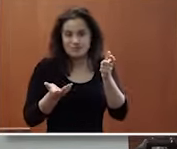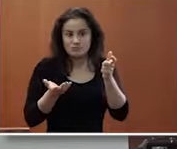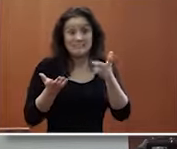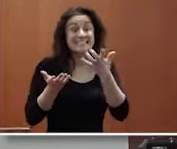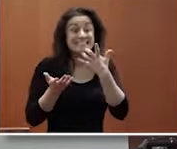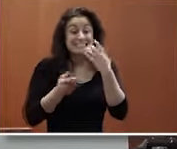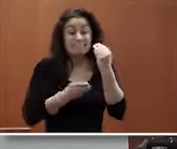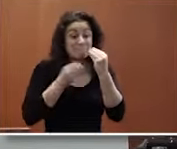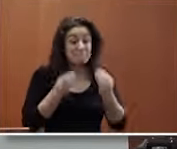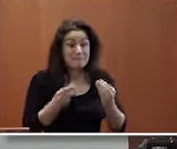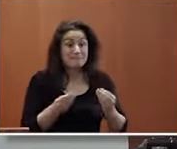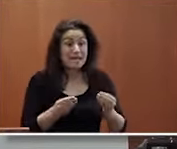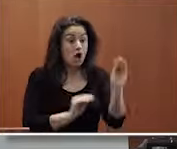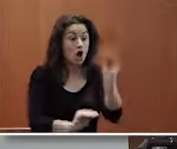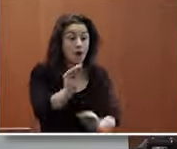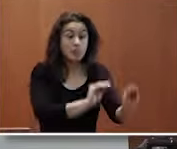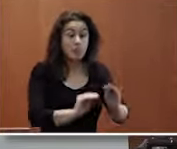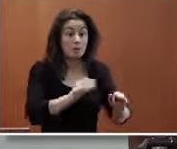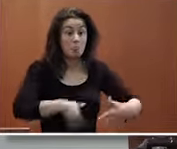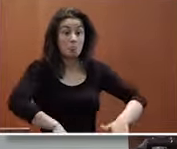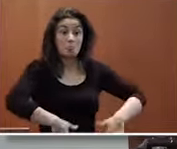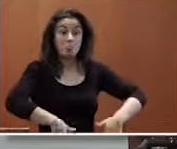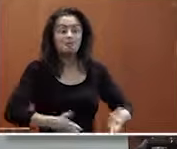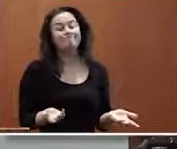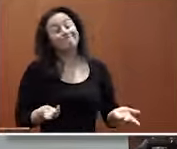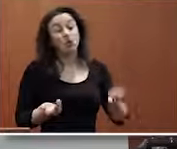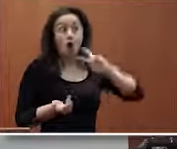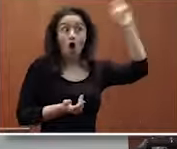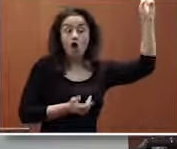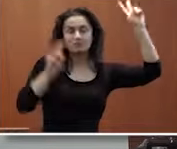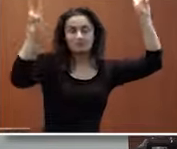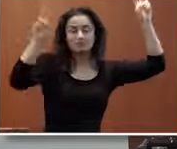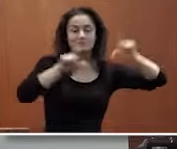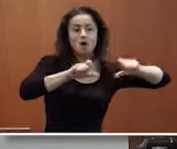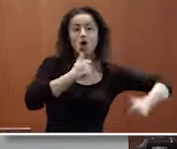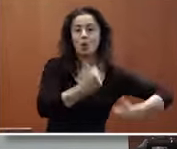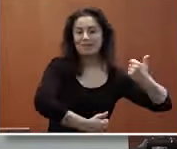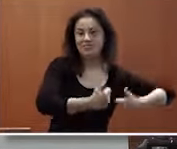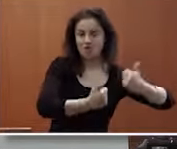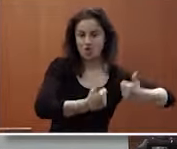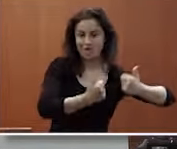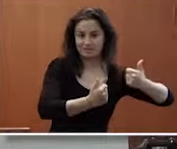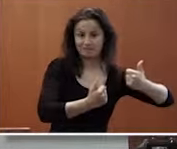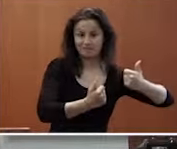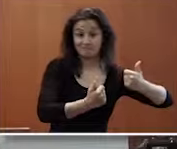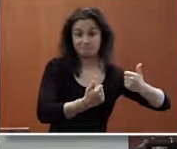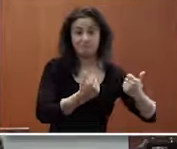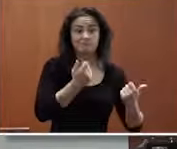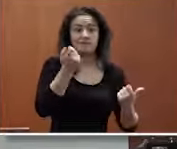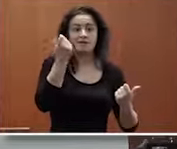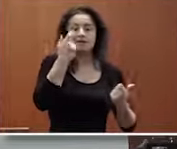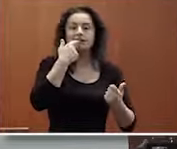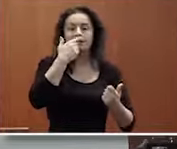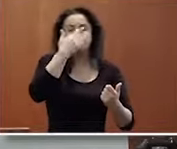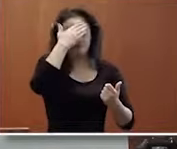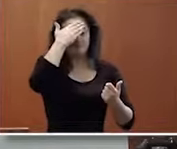si no hacemos las cosas bien si no las corregimos otros competidores otros competidores no tienen que recorrer el mismo